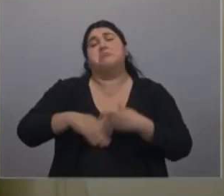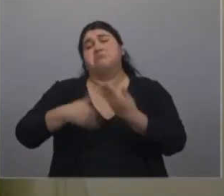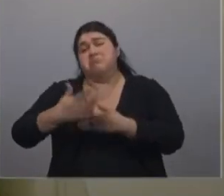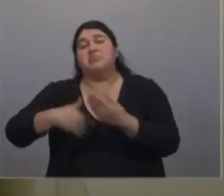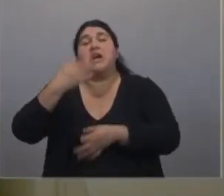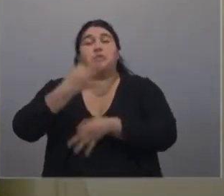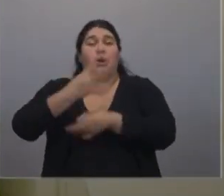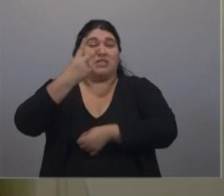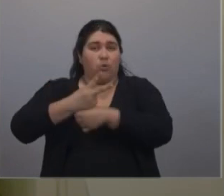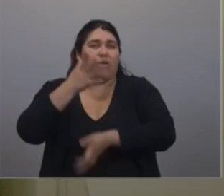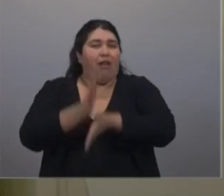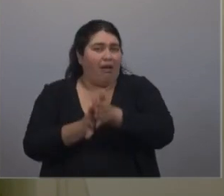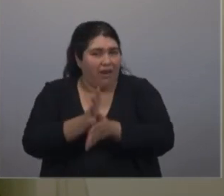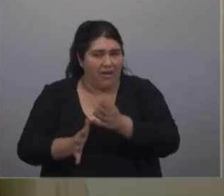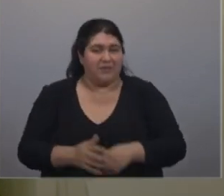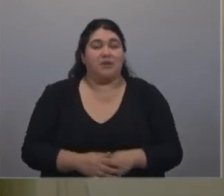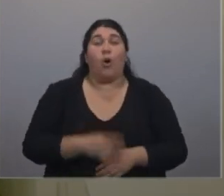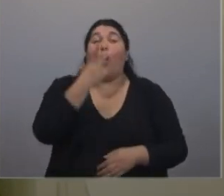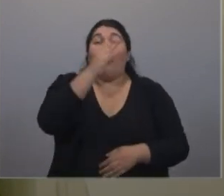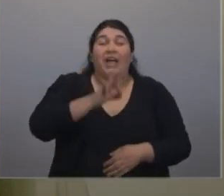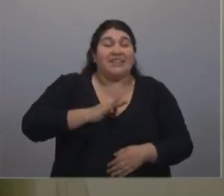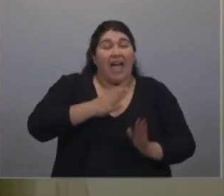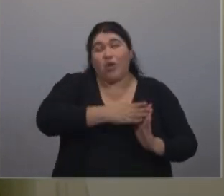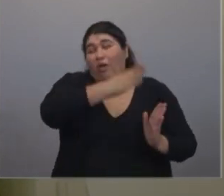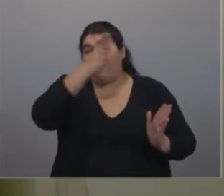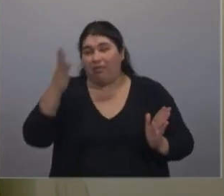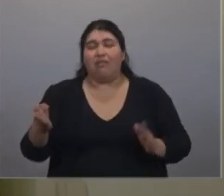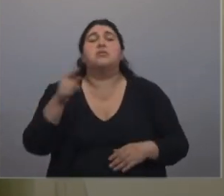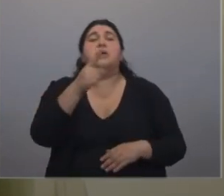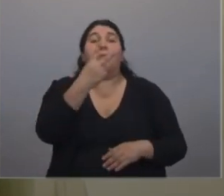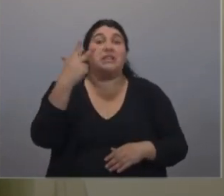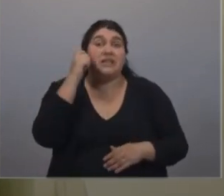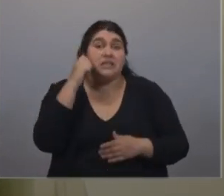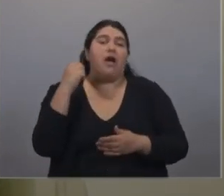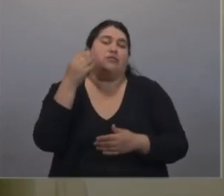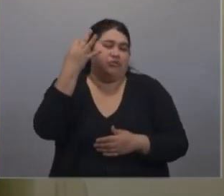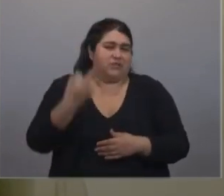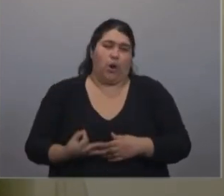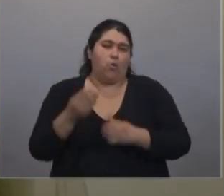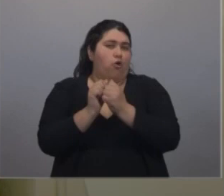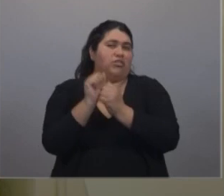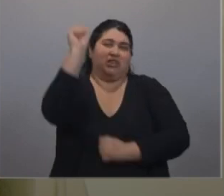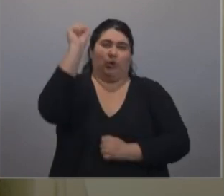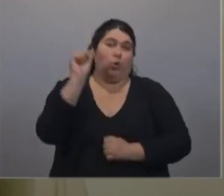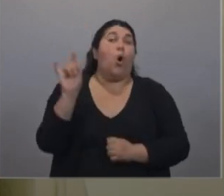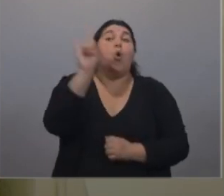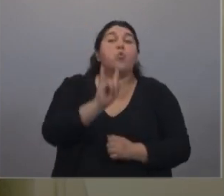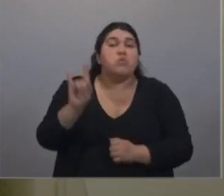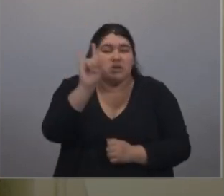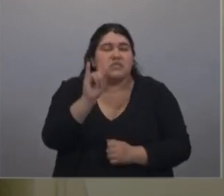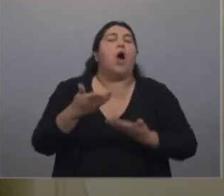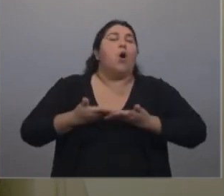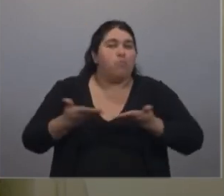pública y gratuita. Y 20 años después, a los 23 años, se va a llevar un título de una universidad